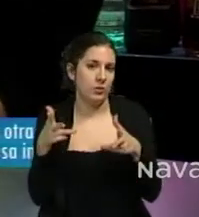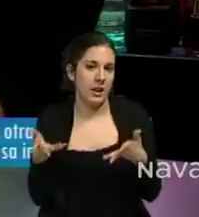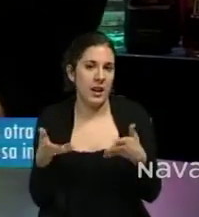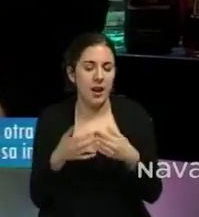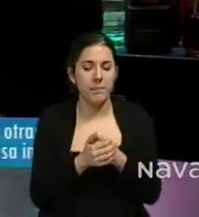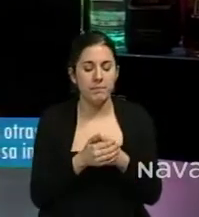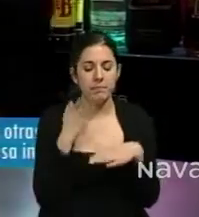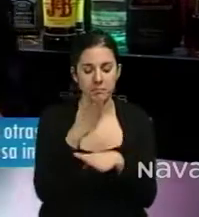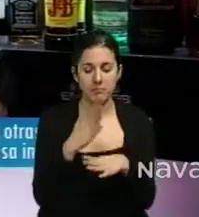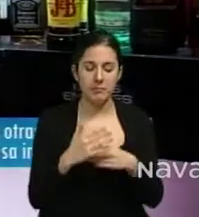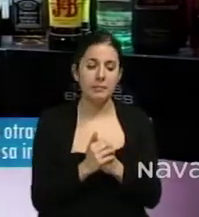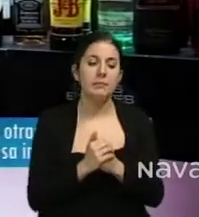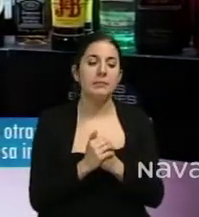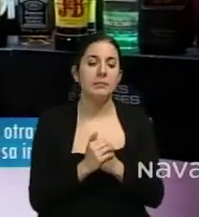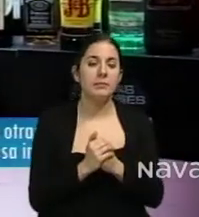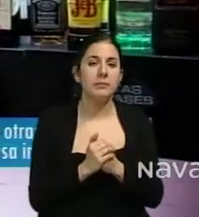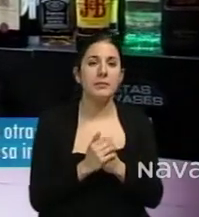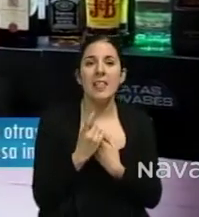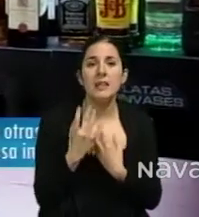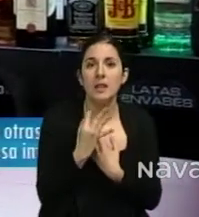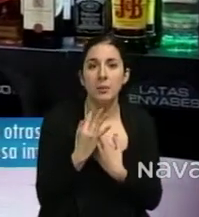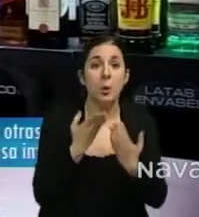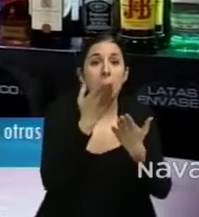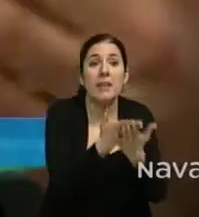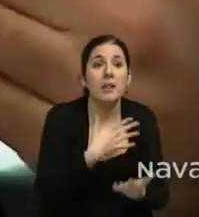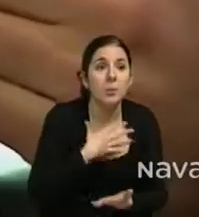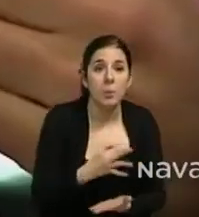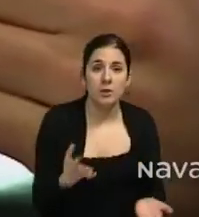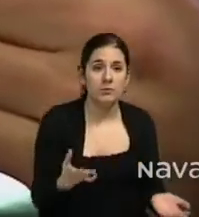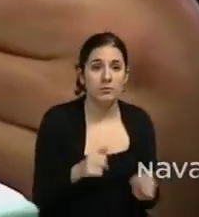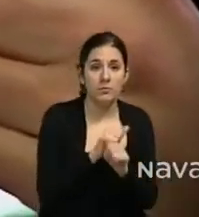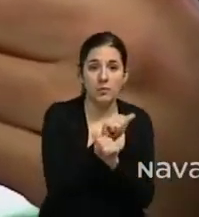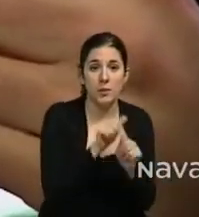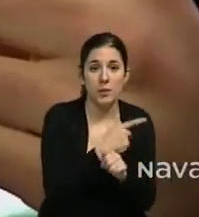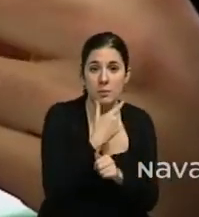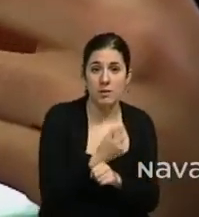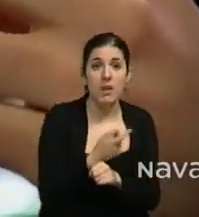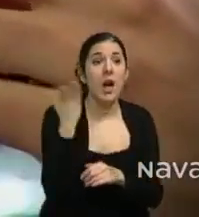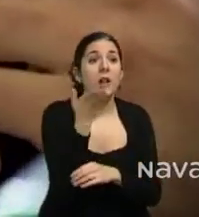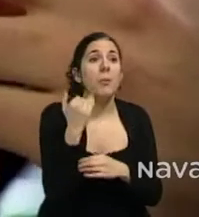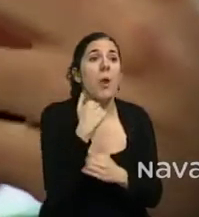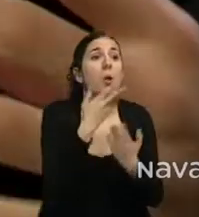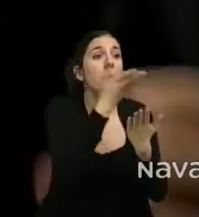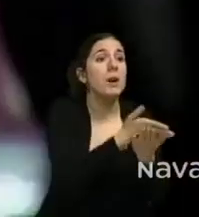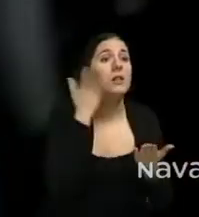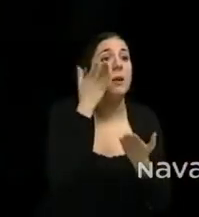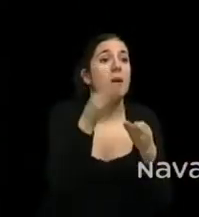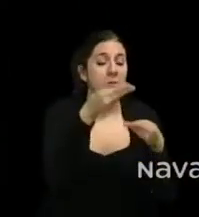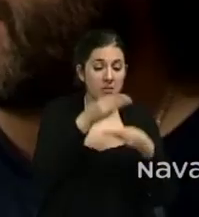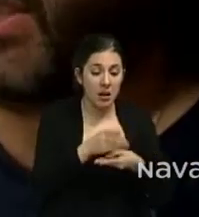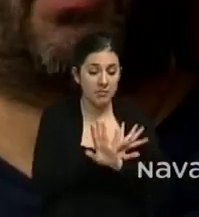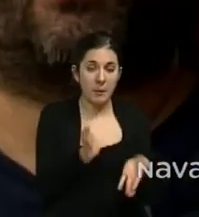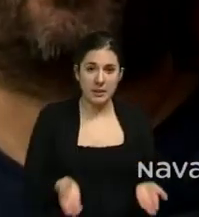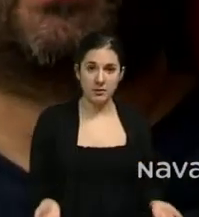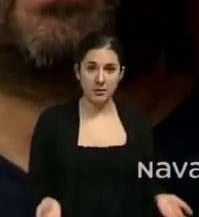necesitas hacer es poder pedir. Es una transacción en la que tú le pides al camarero algo, el camarero te lo pone y te lo sirve.